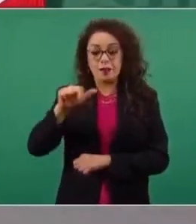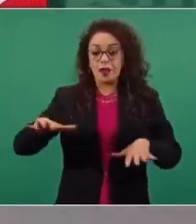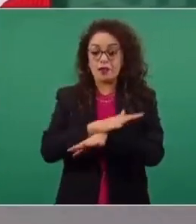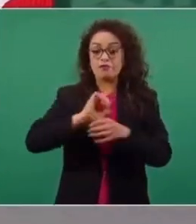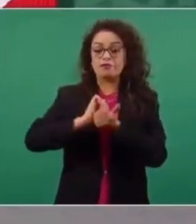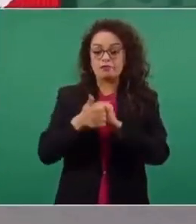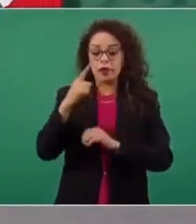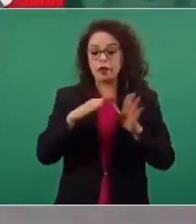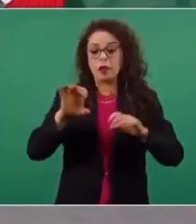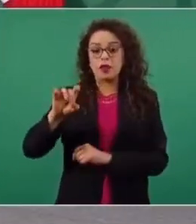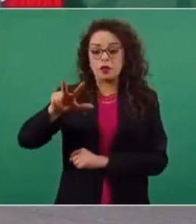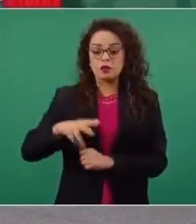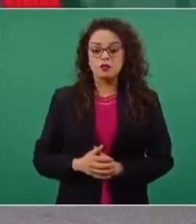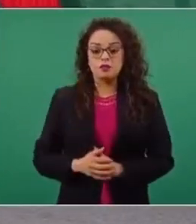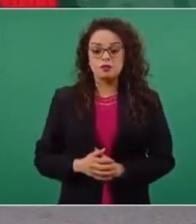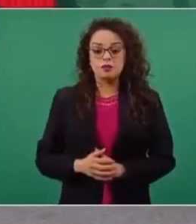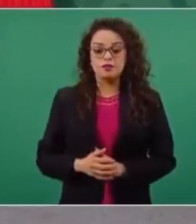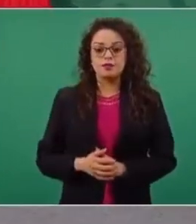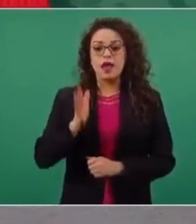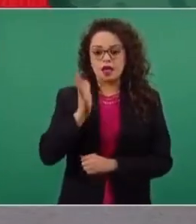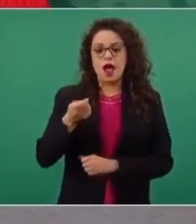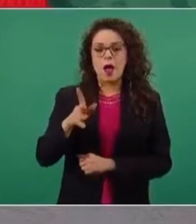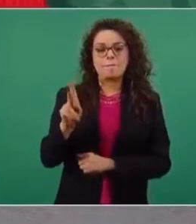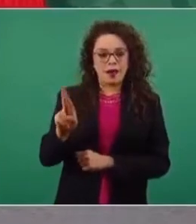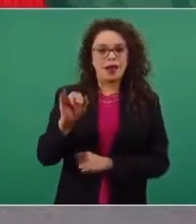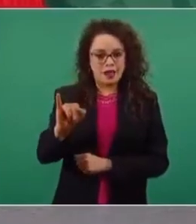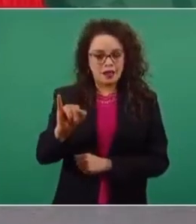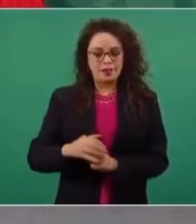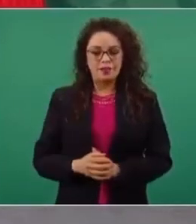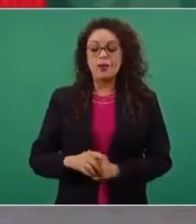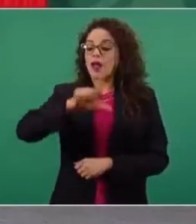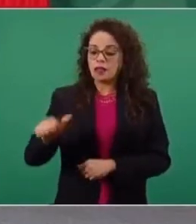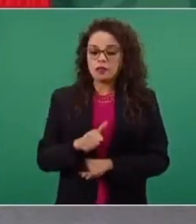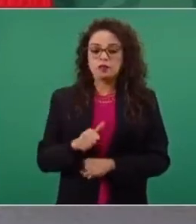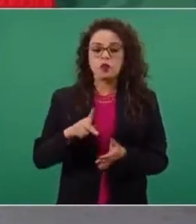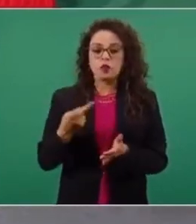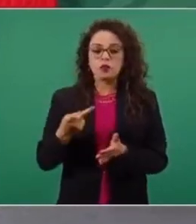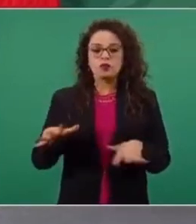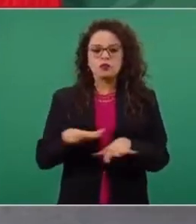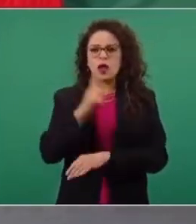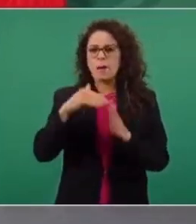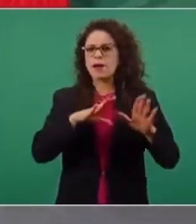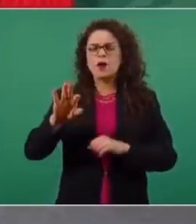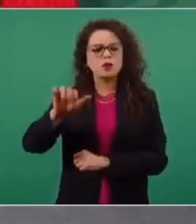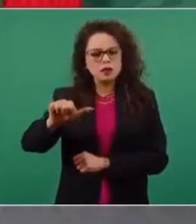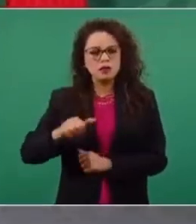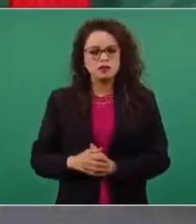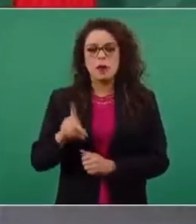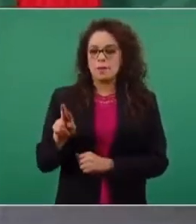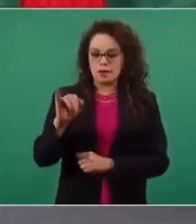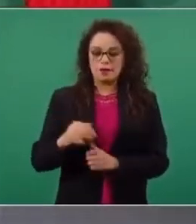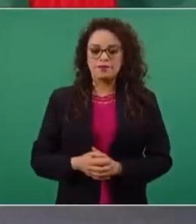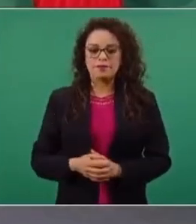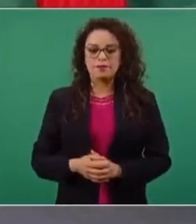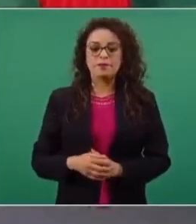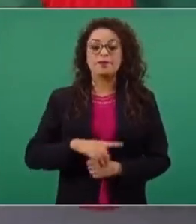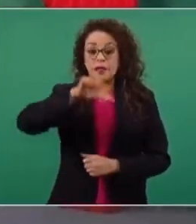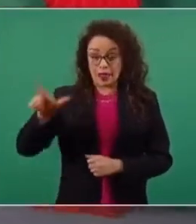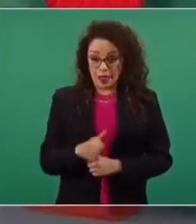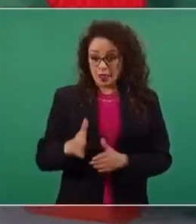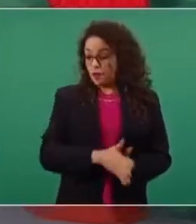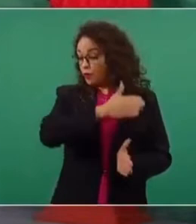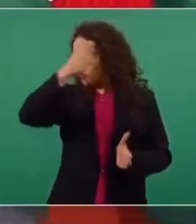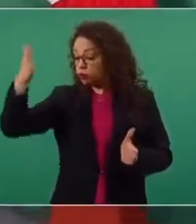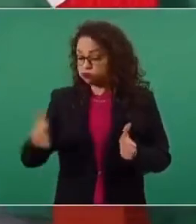y ya se conoce como partido de la Revolución Mexicana. Luego se vuelve a transformar en el 46 y es PRI, pero con Salinas.